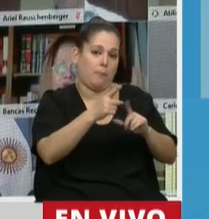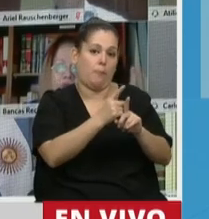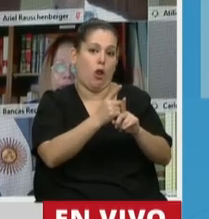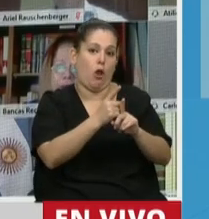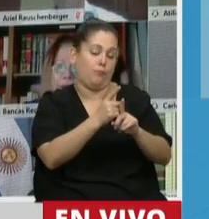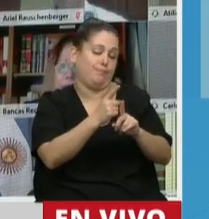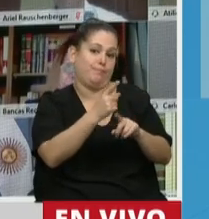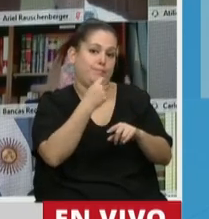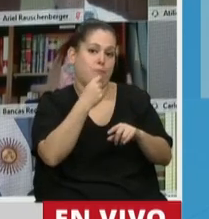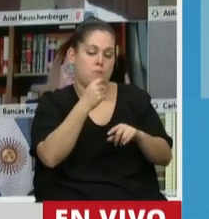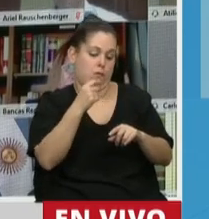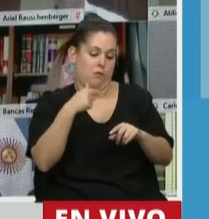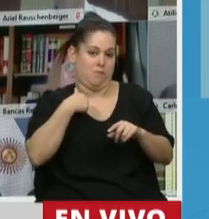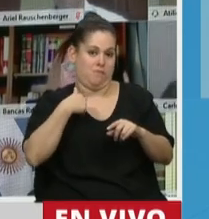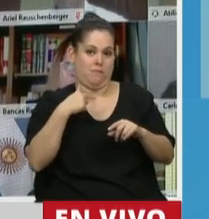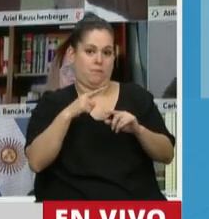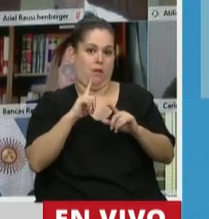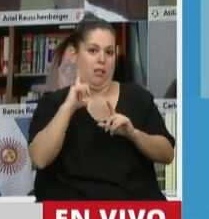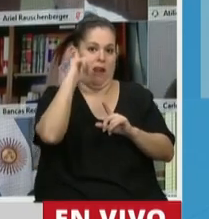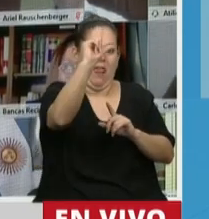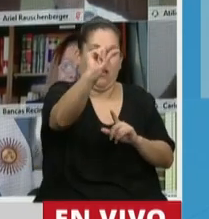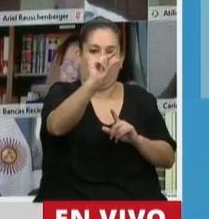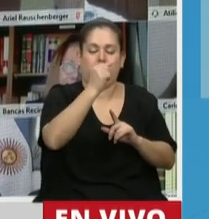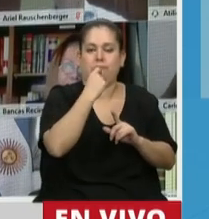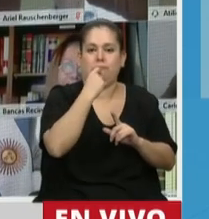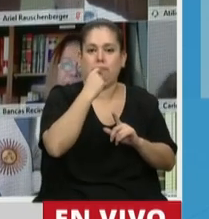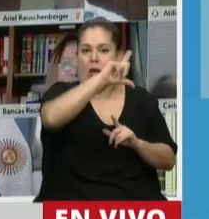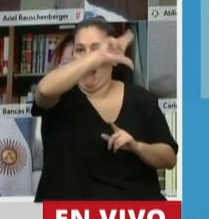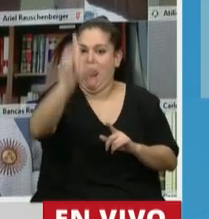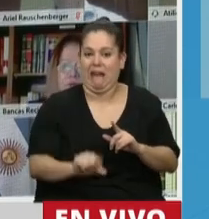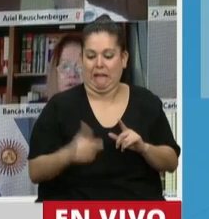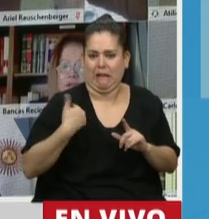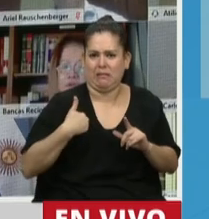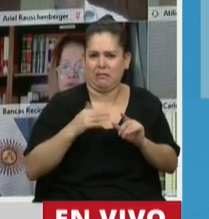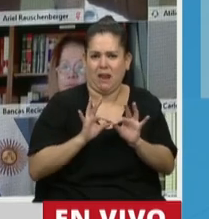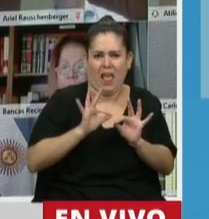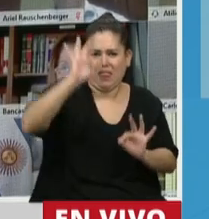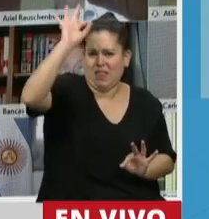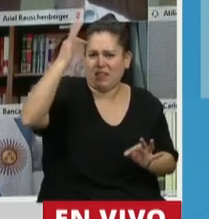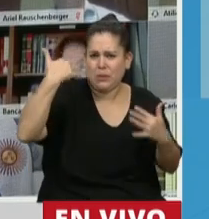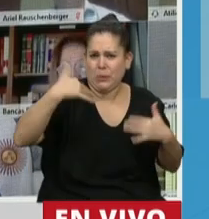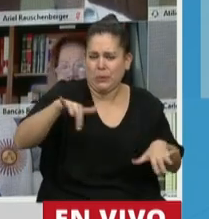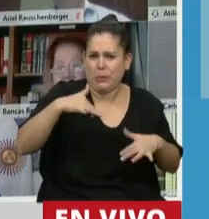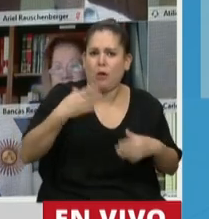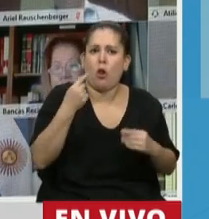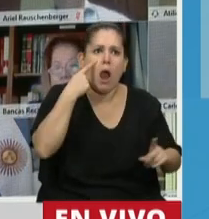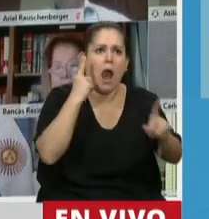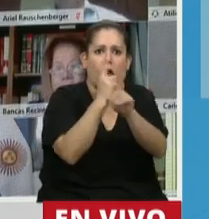a otro del país máxime cuando tenemos un país con la extensión territorial que tiene el nuestro.